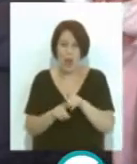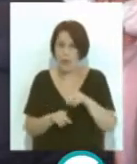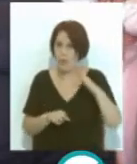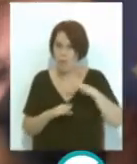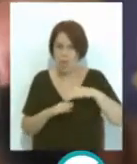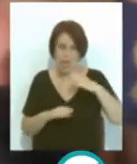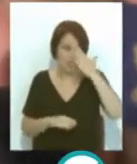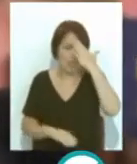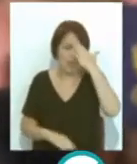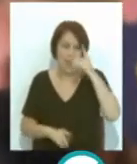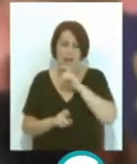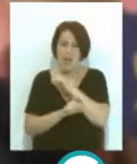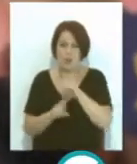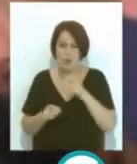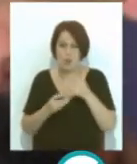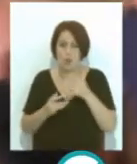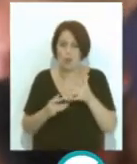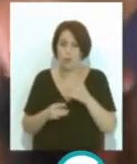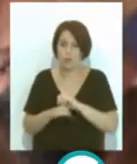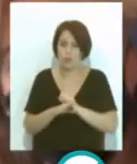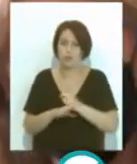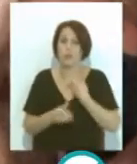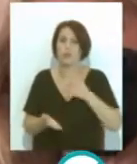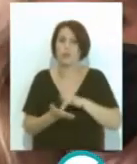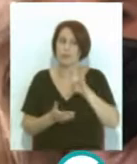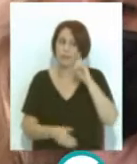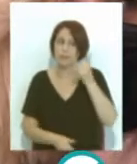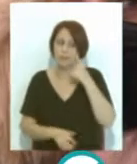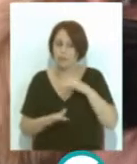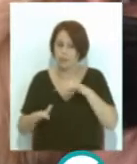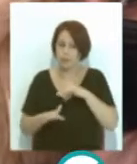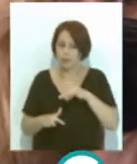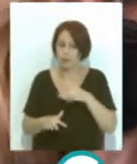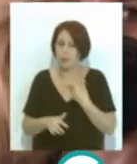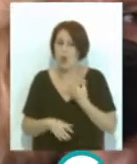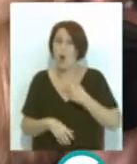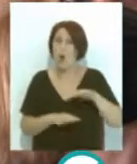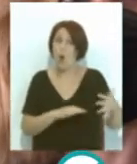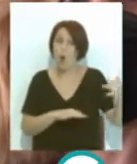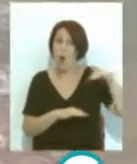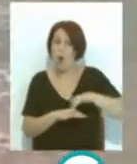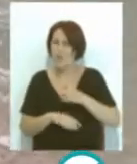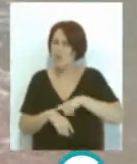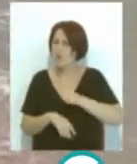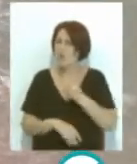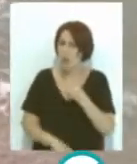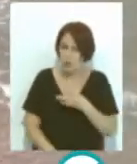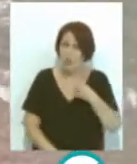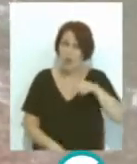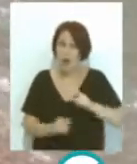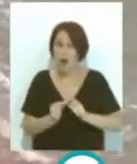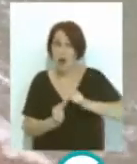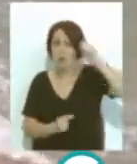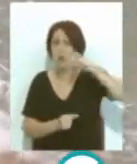mecanismo de alerta temprana que permite detectar cuando se produce el seísmo el tiempo de llegada de la ola y su altura Así Marcos ha